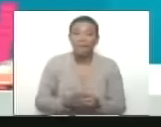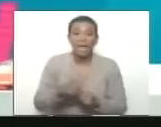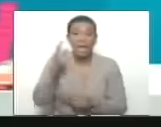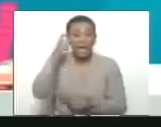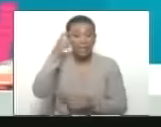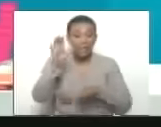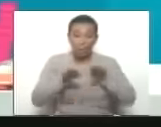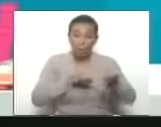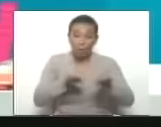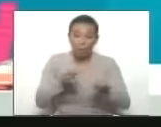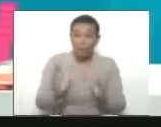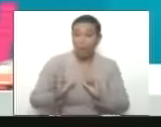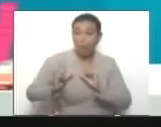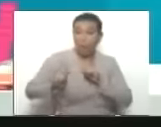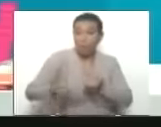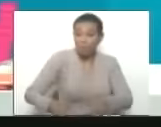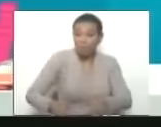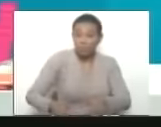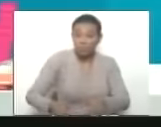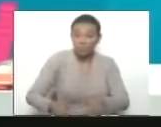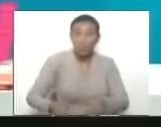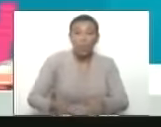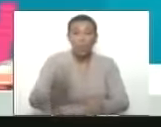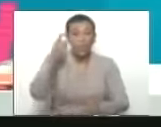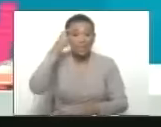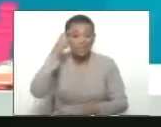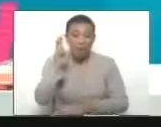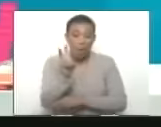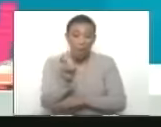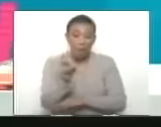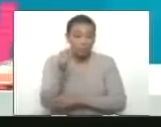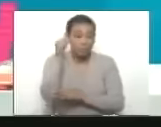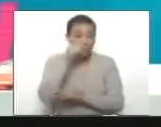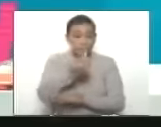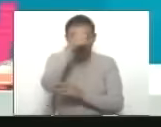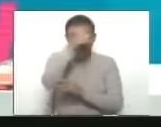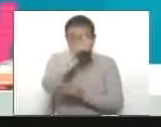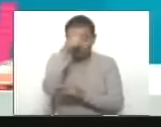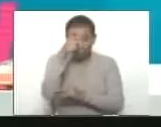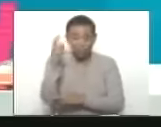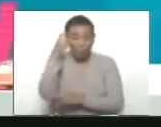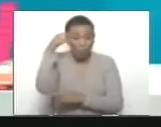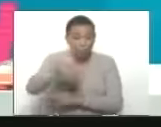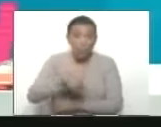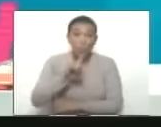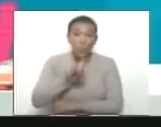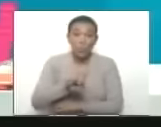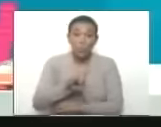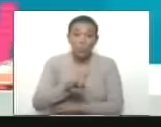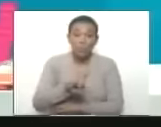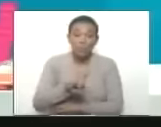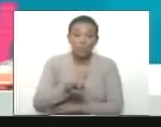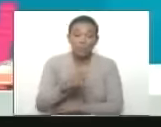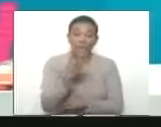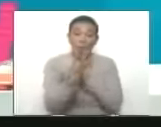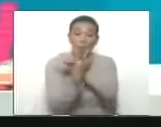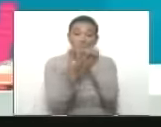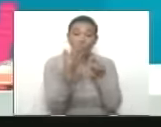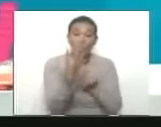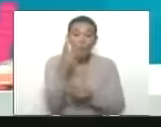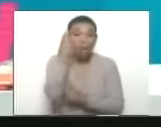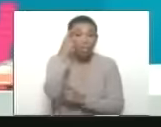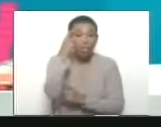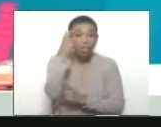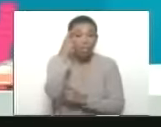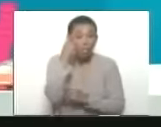día jueves, jueves, viernes, sábado, domingo, lunes. en cuatro días, en